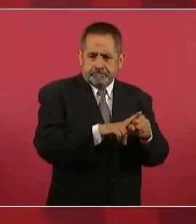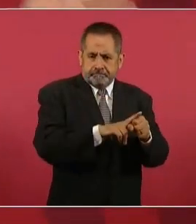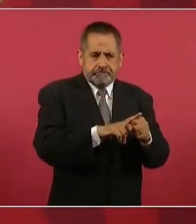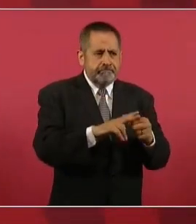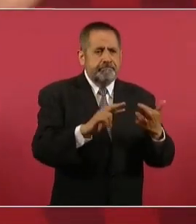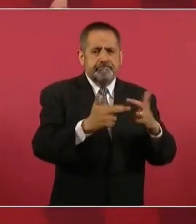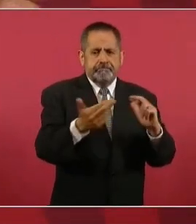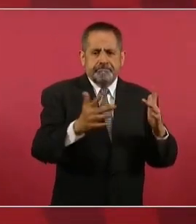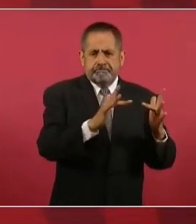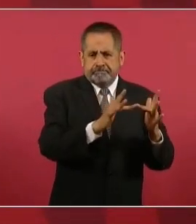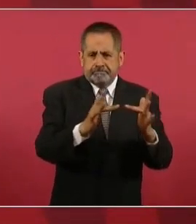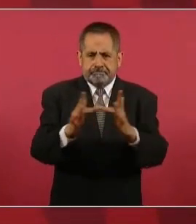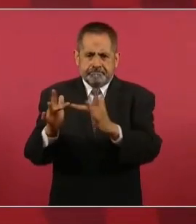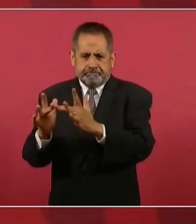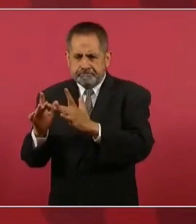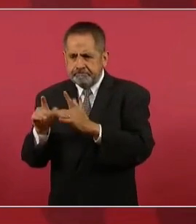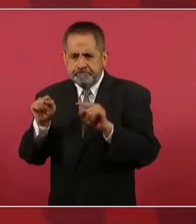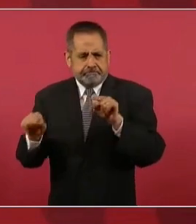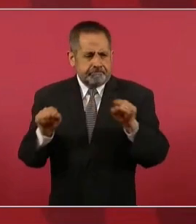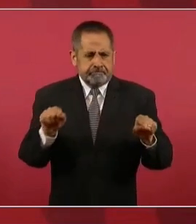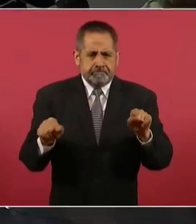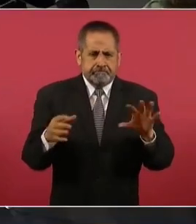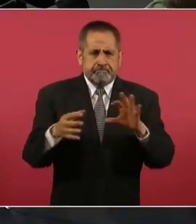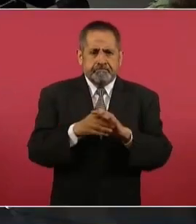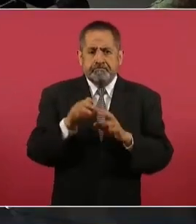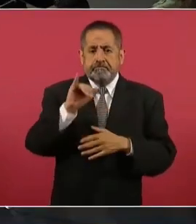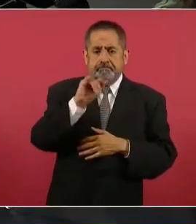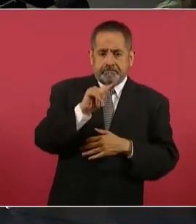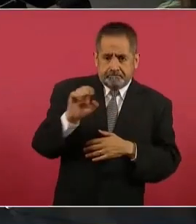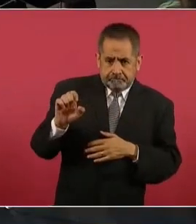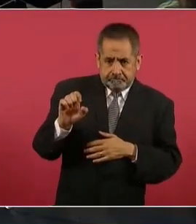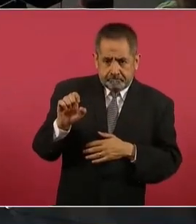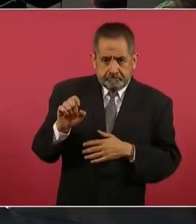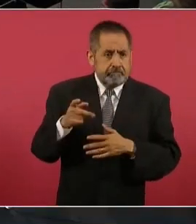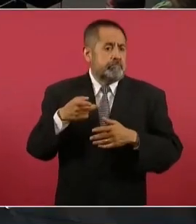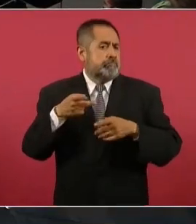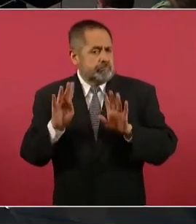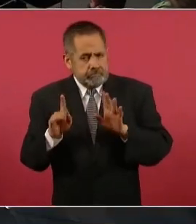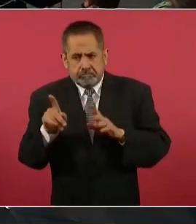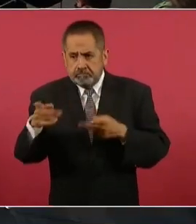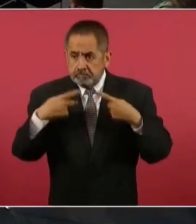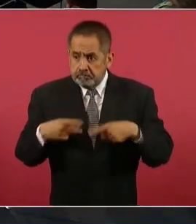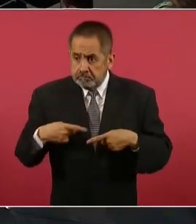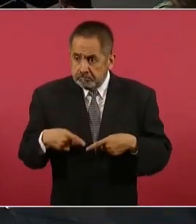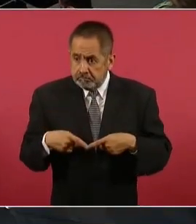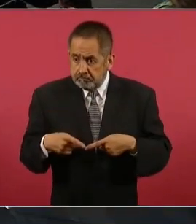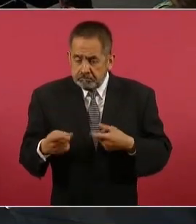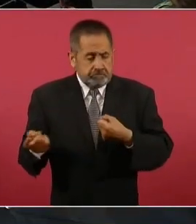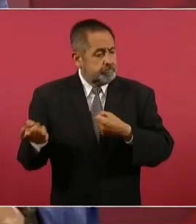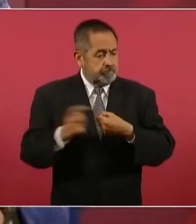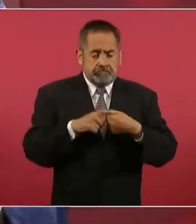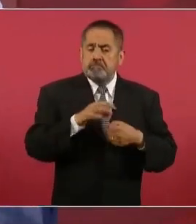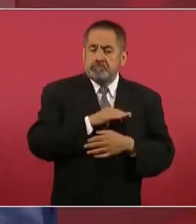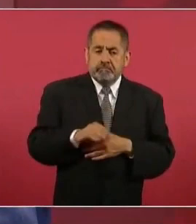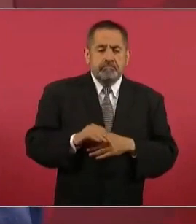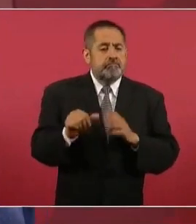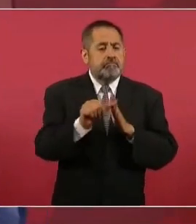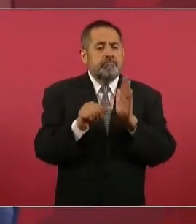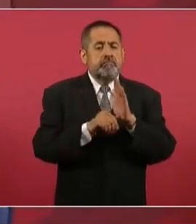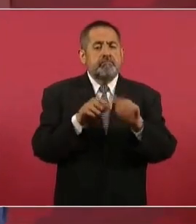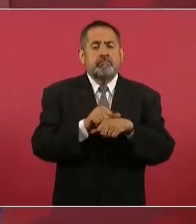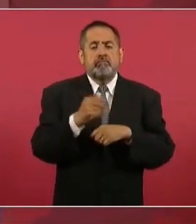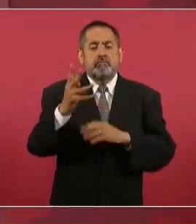pertenecen al Issste, pero son ciudadanos y de acuerdo al artículo cuarto de la